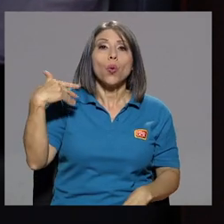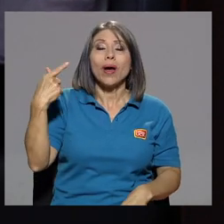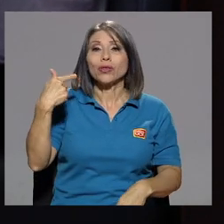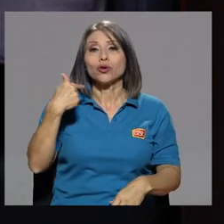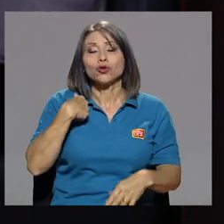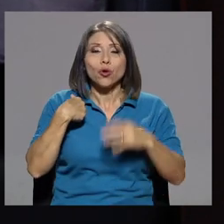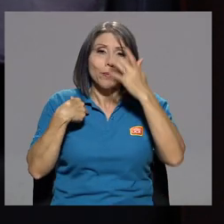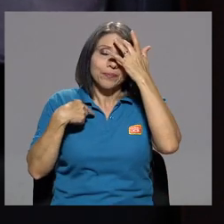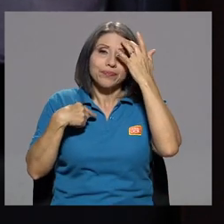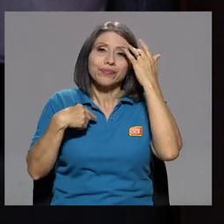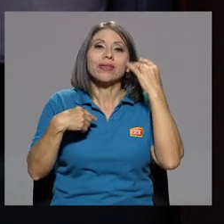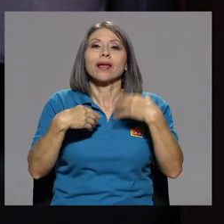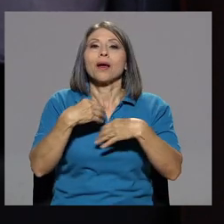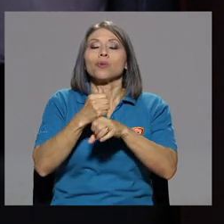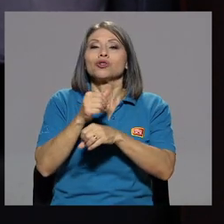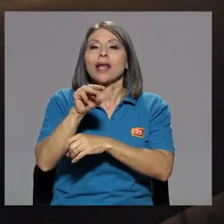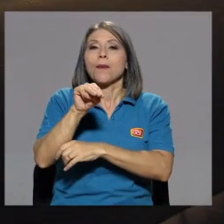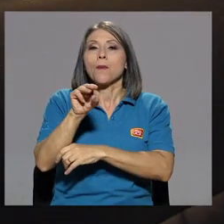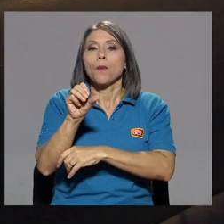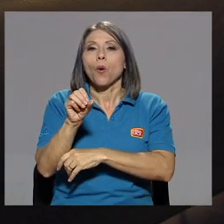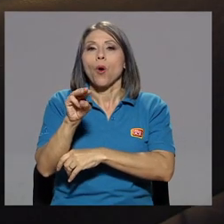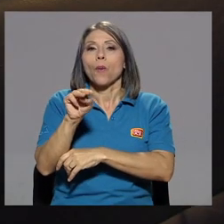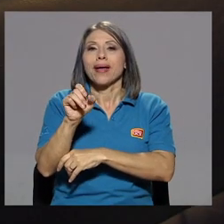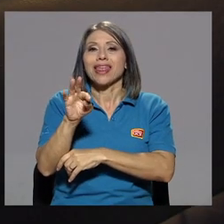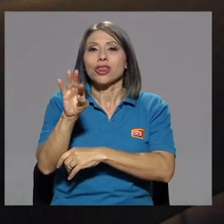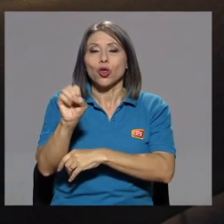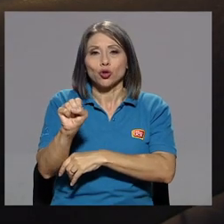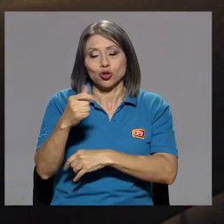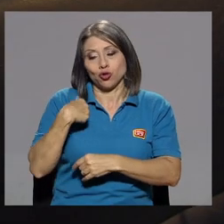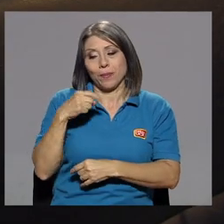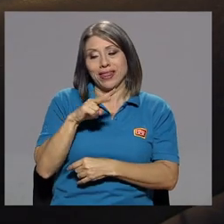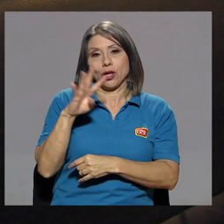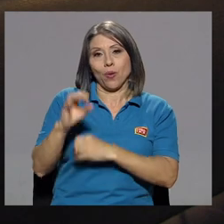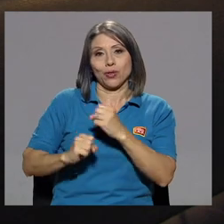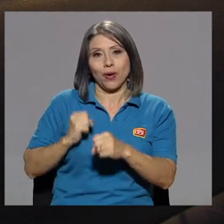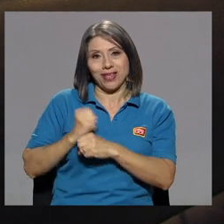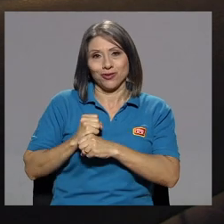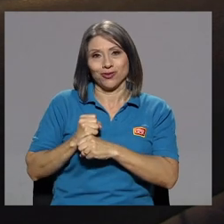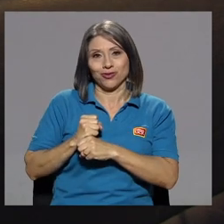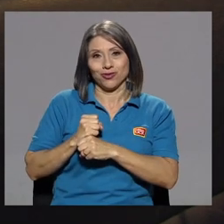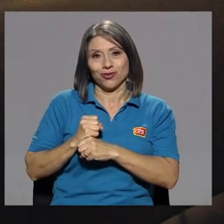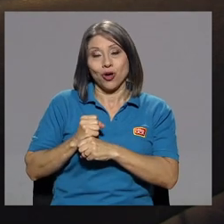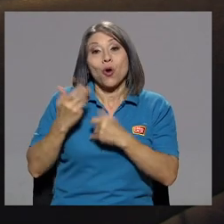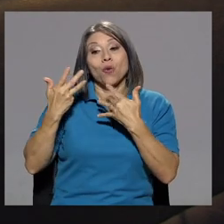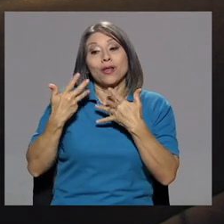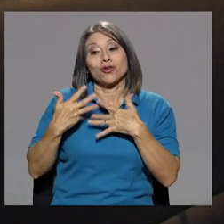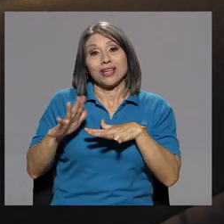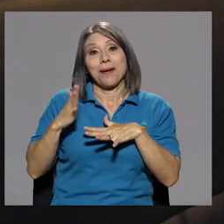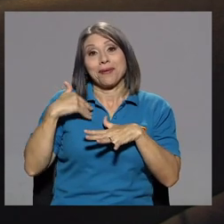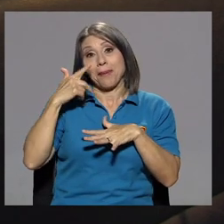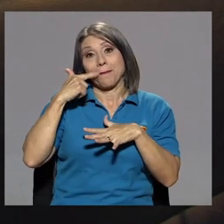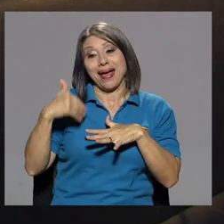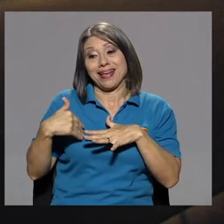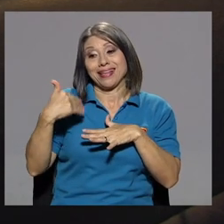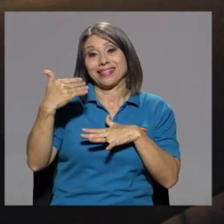puse momentos tenía 24 años. Papá se murió a los 7 años de tener yo momentos.